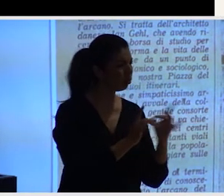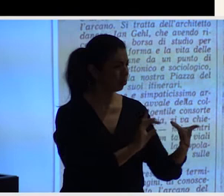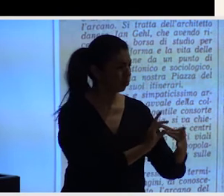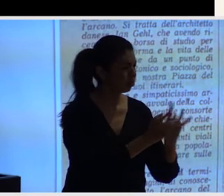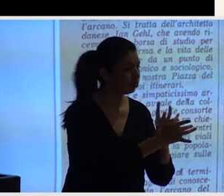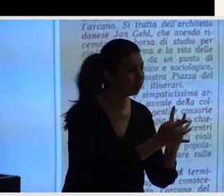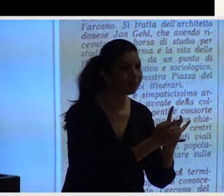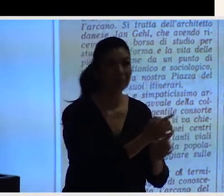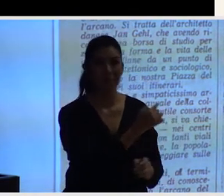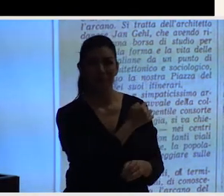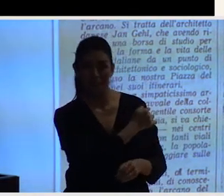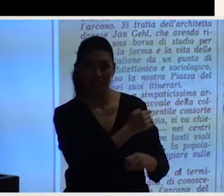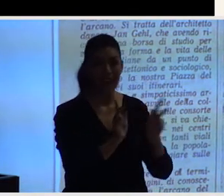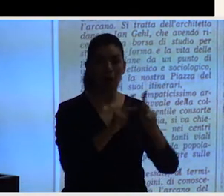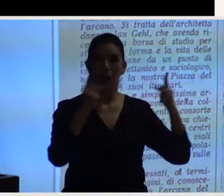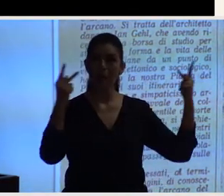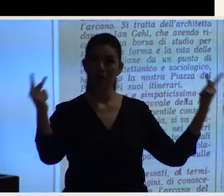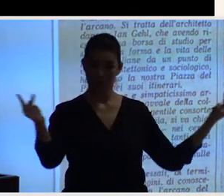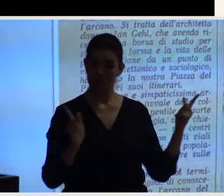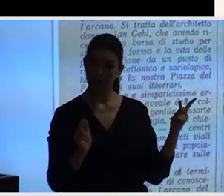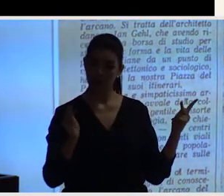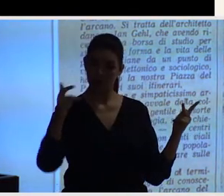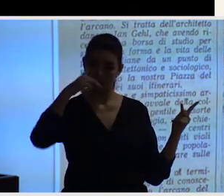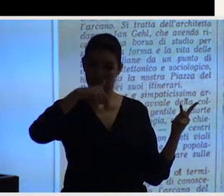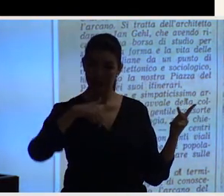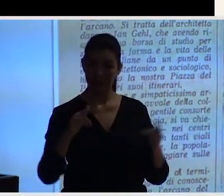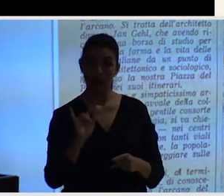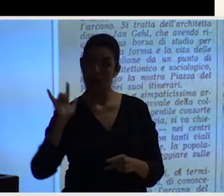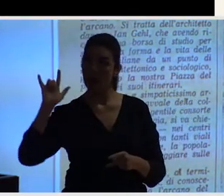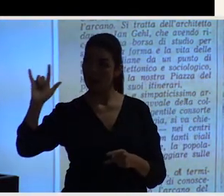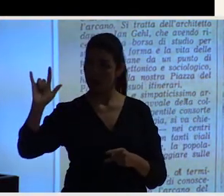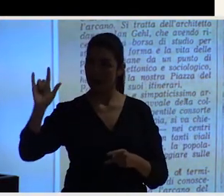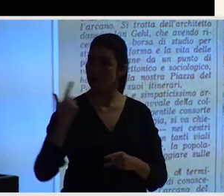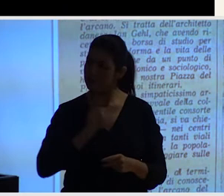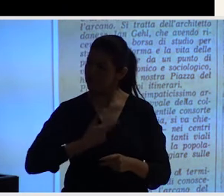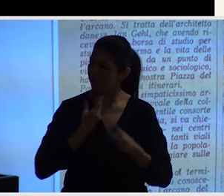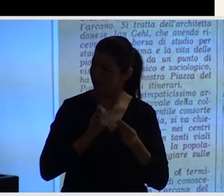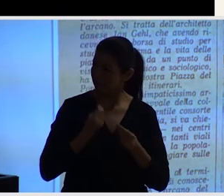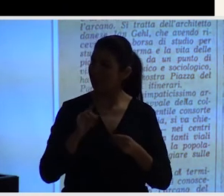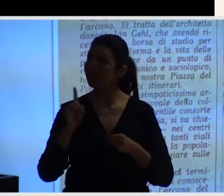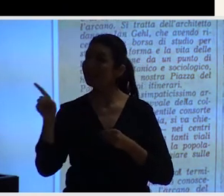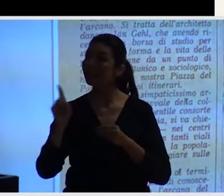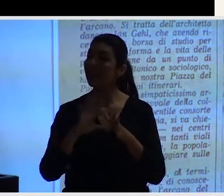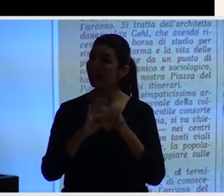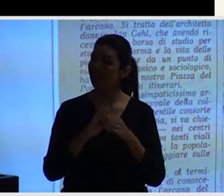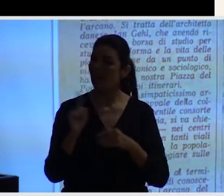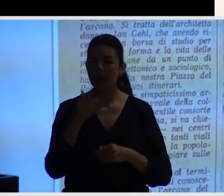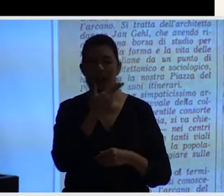periódico, uno de mis favoritos, donde dice algo como, este señor parece un hipster, pero no es. Y es el joven Ian